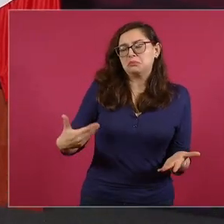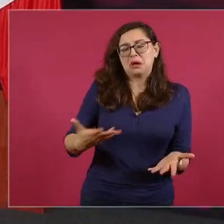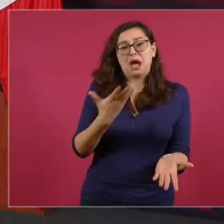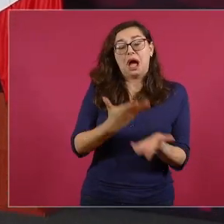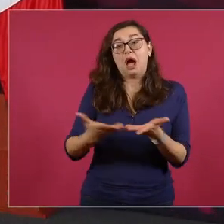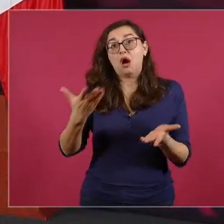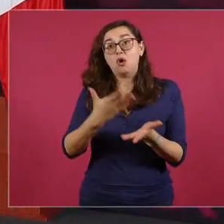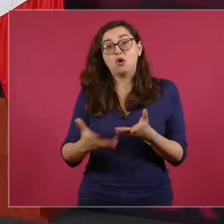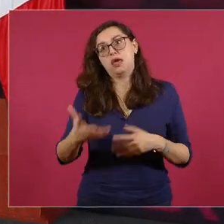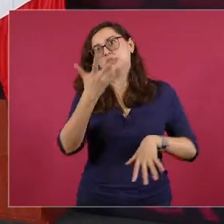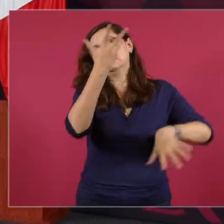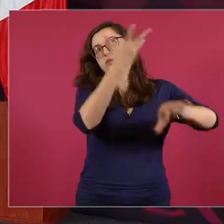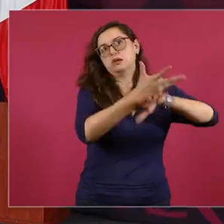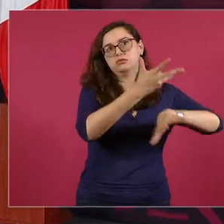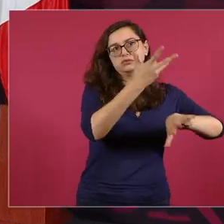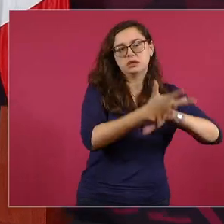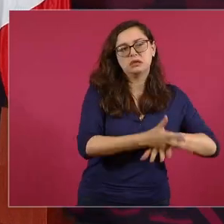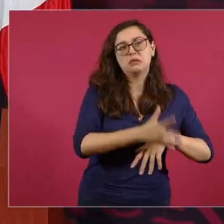pasa nada